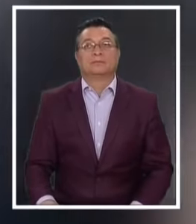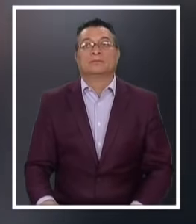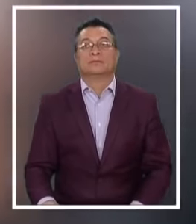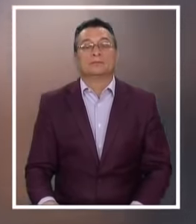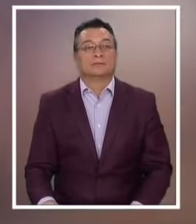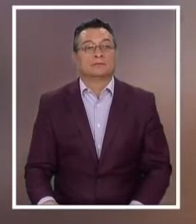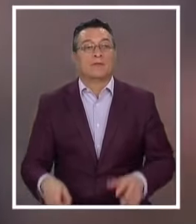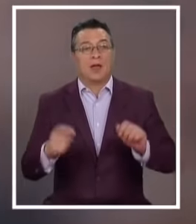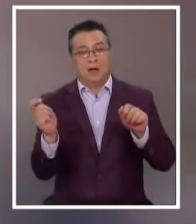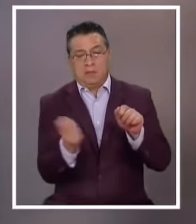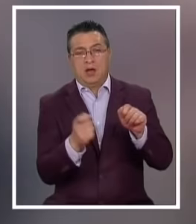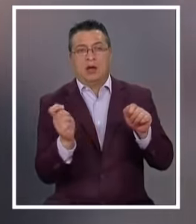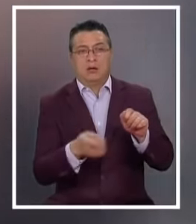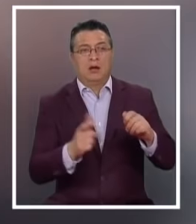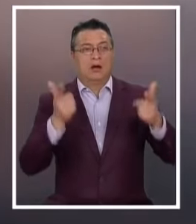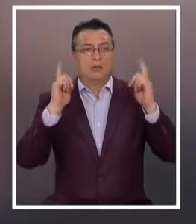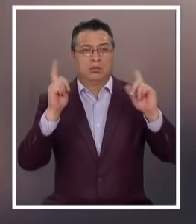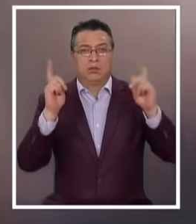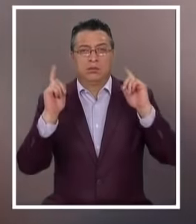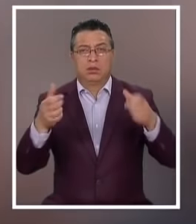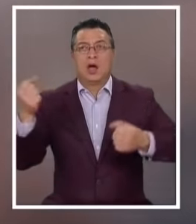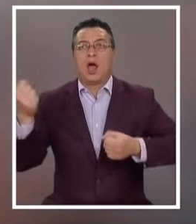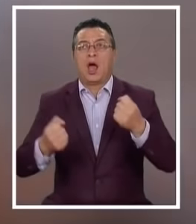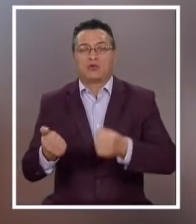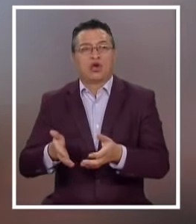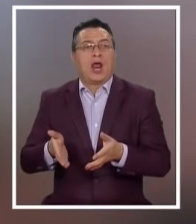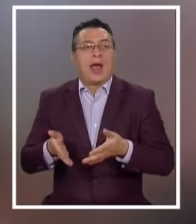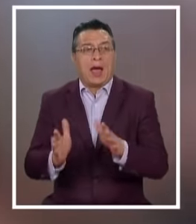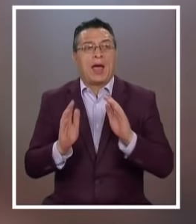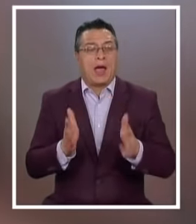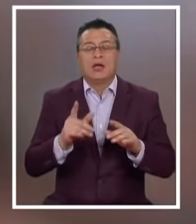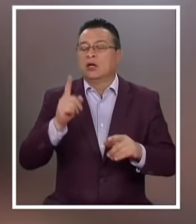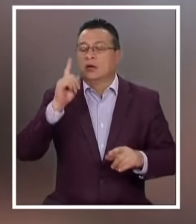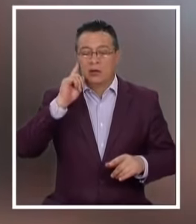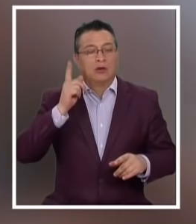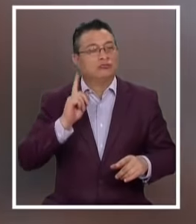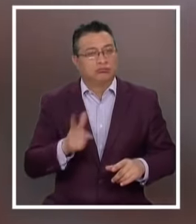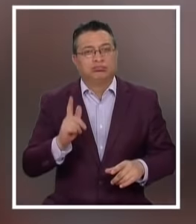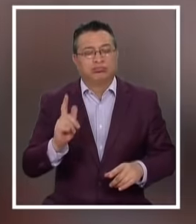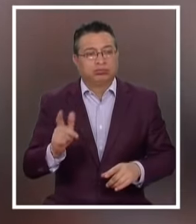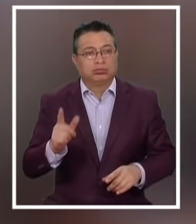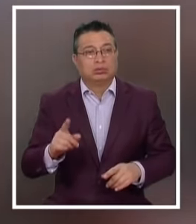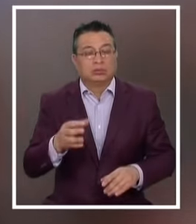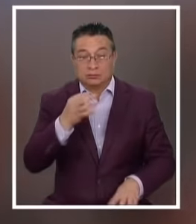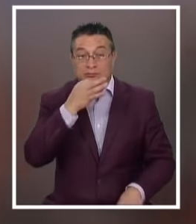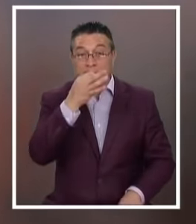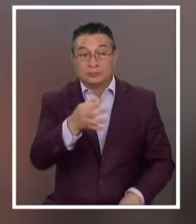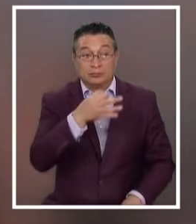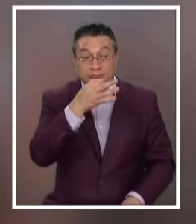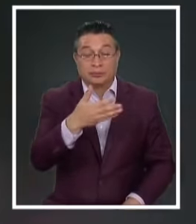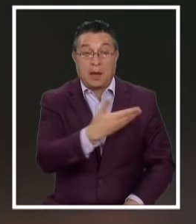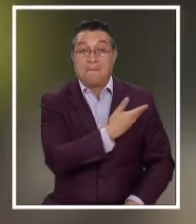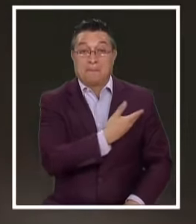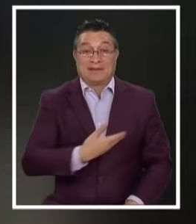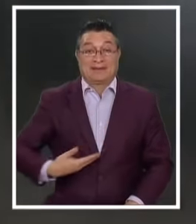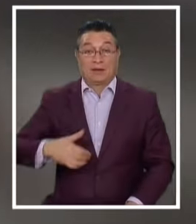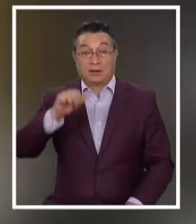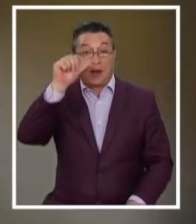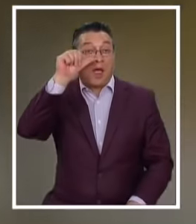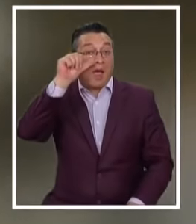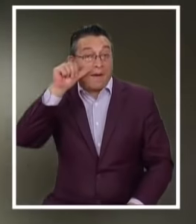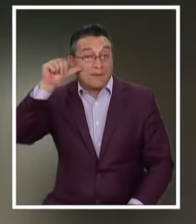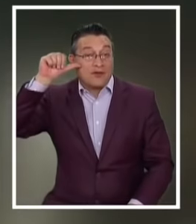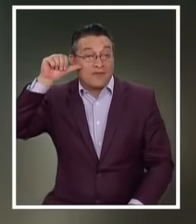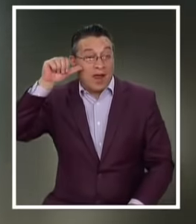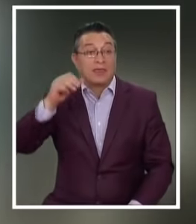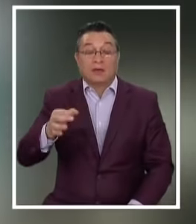Los cacerolazos Y las bocinas De los autos En las calles No se hicieron esperar Tras los anuncios Del presidente Alberto Fernández